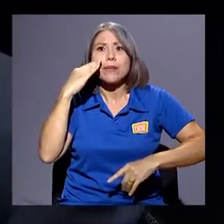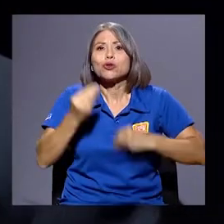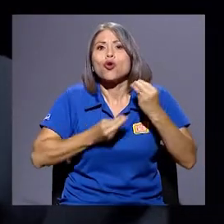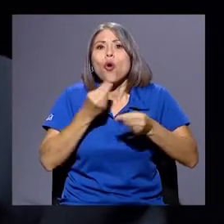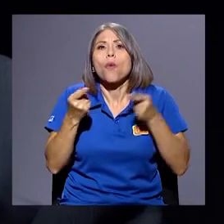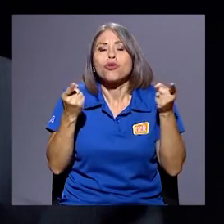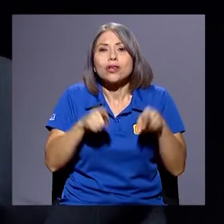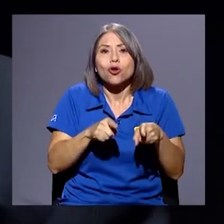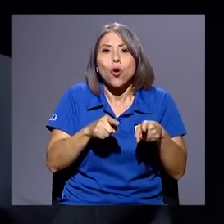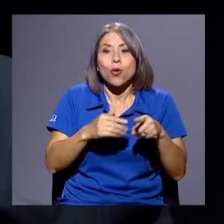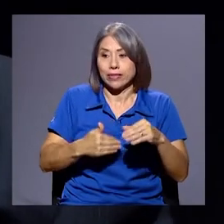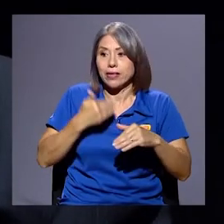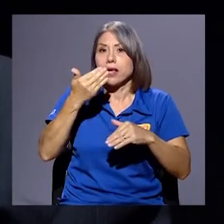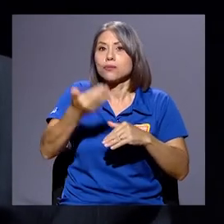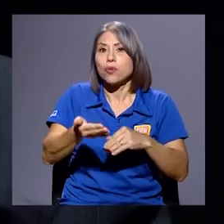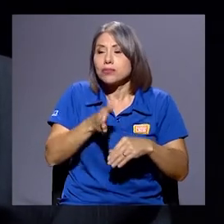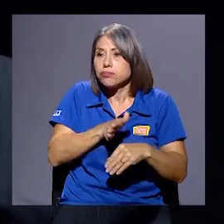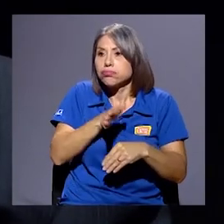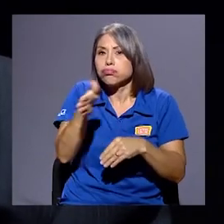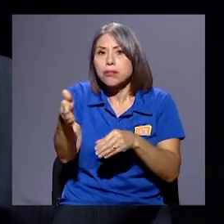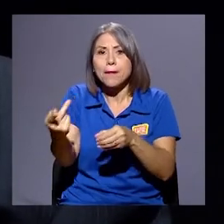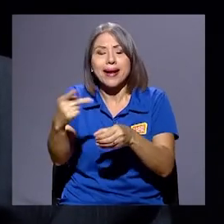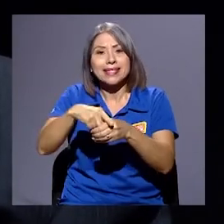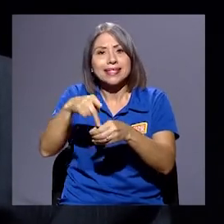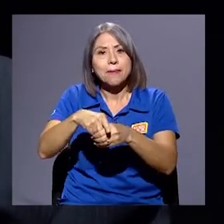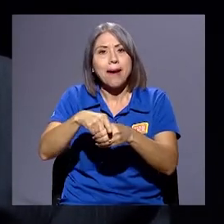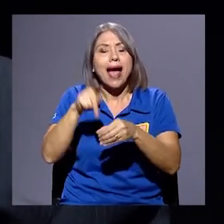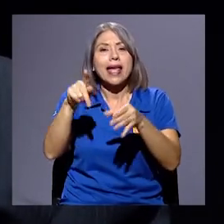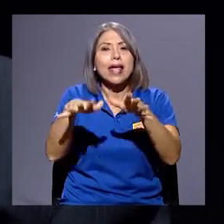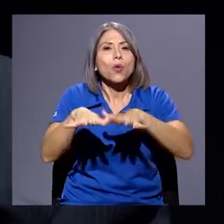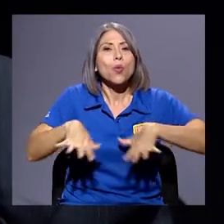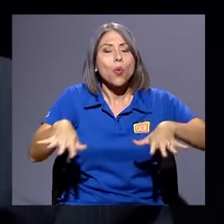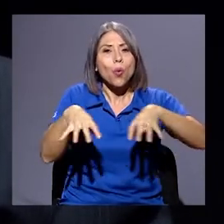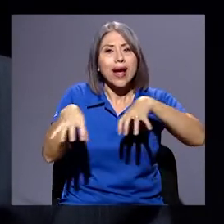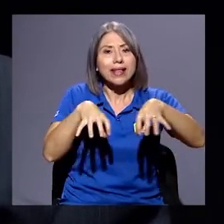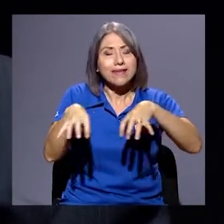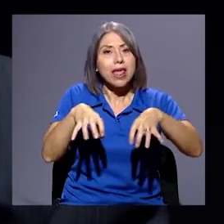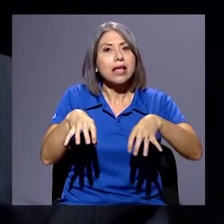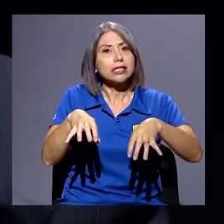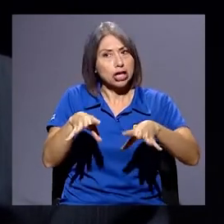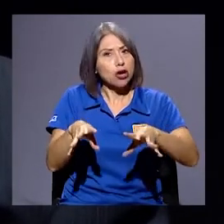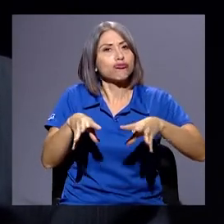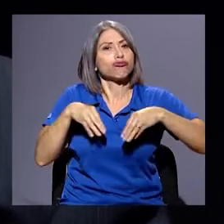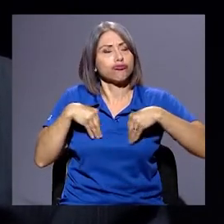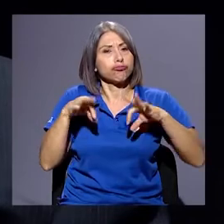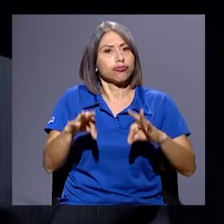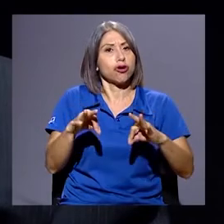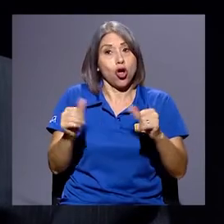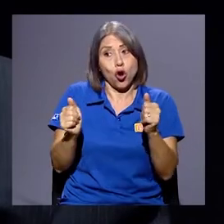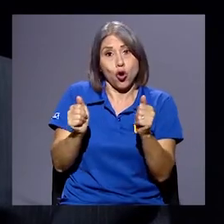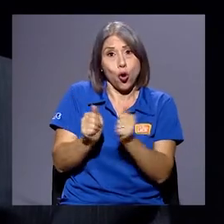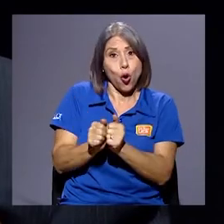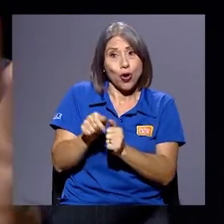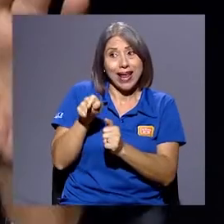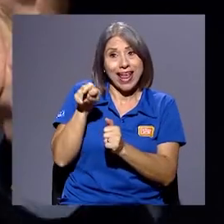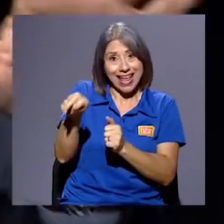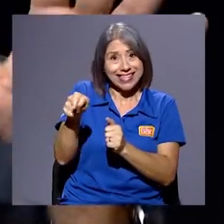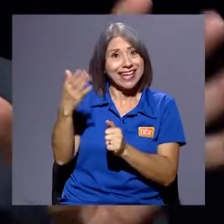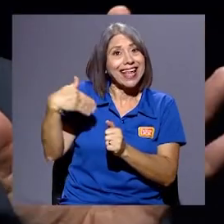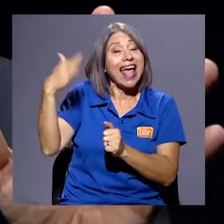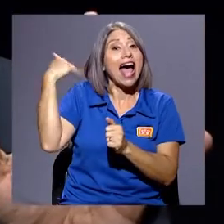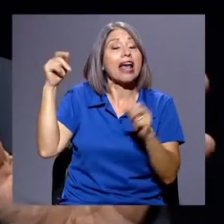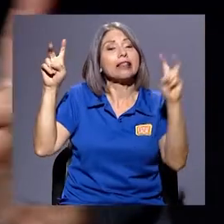momento siguiente donde participa en un espacio de legitimación con ese que había sido construido en el